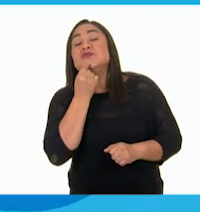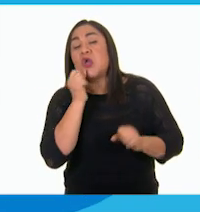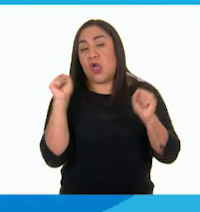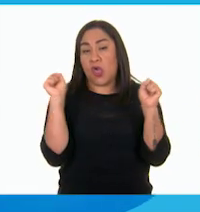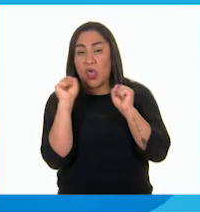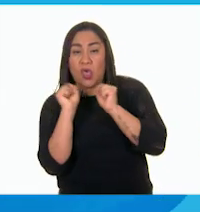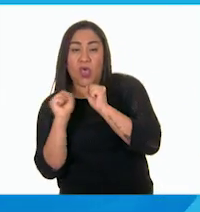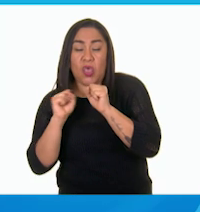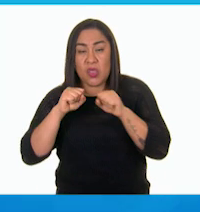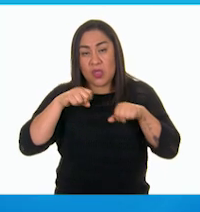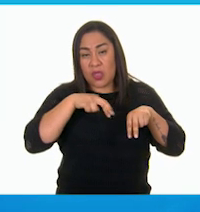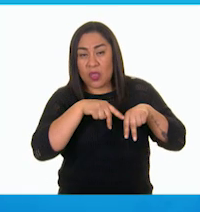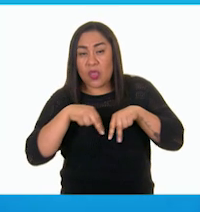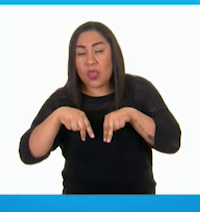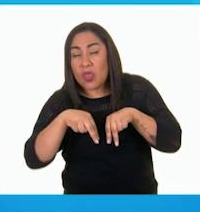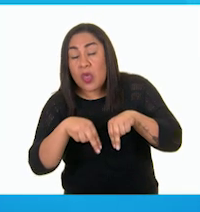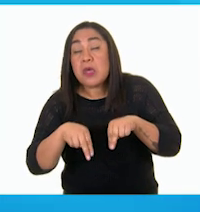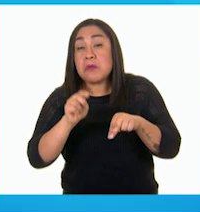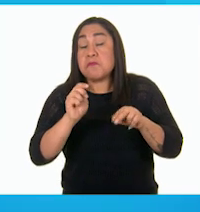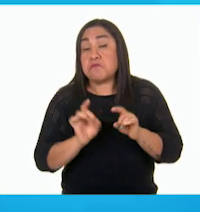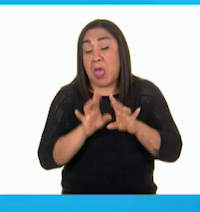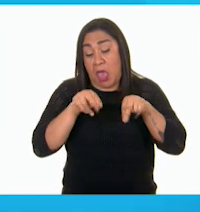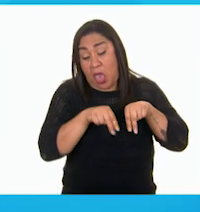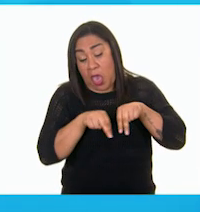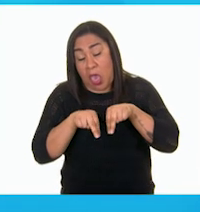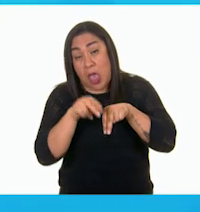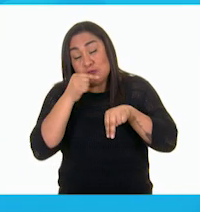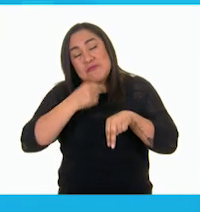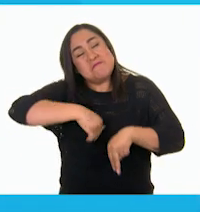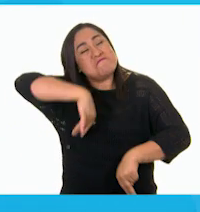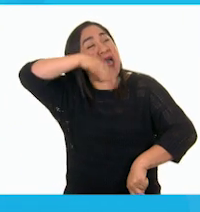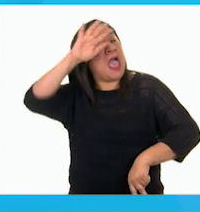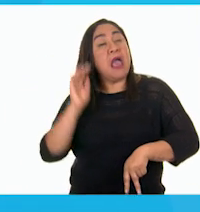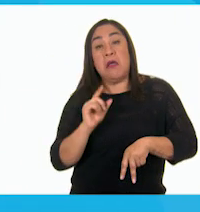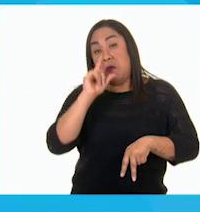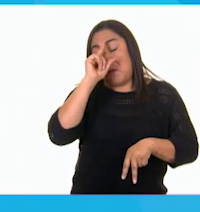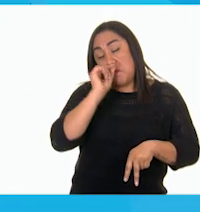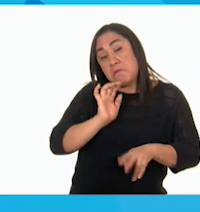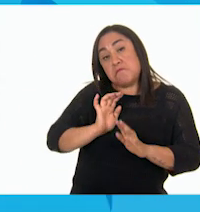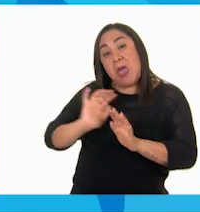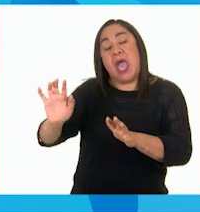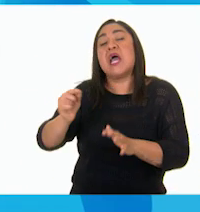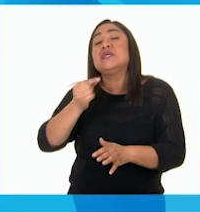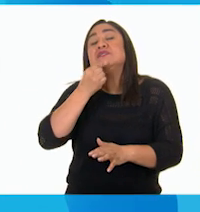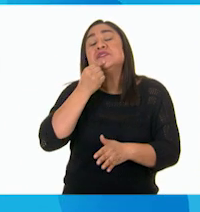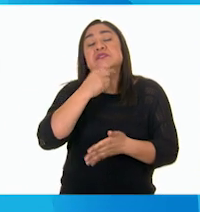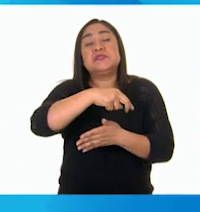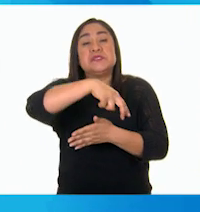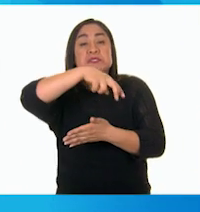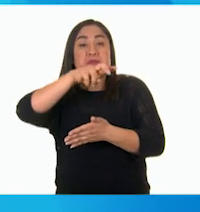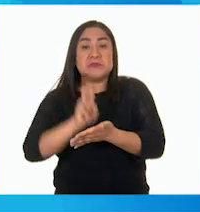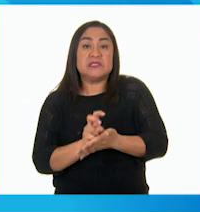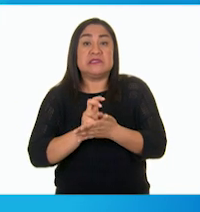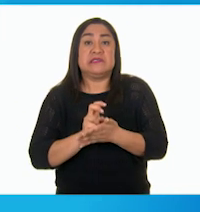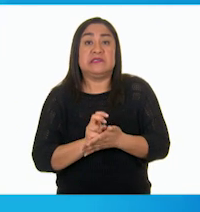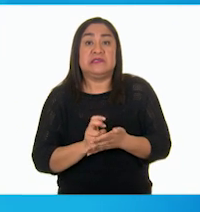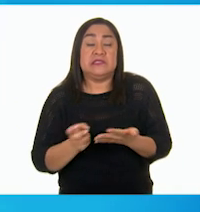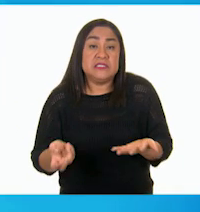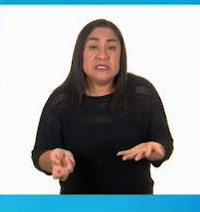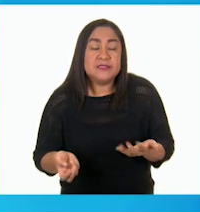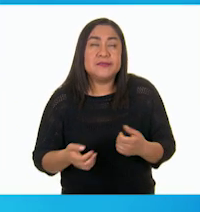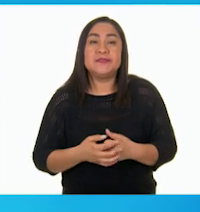las escaleras y que al ir corriendo un niño al mover los brazos, empujó a una niña. Uy, uy, uy, uy.